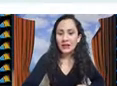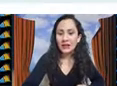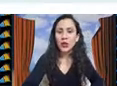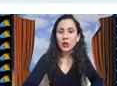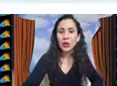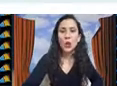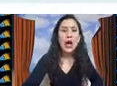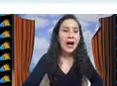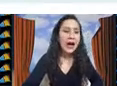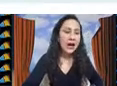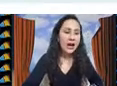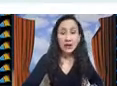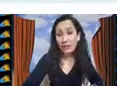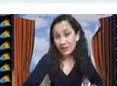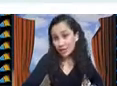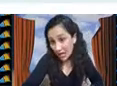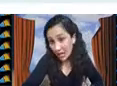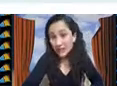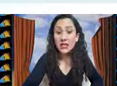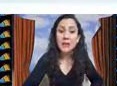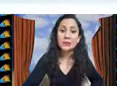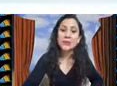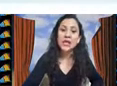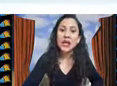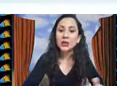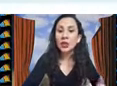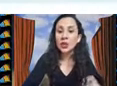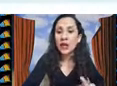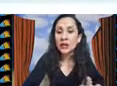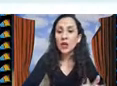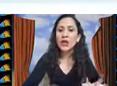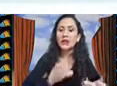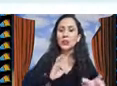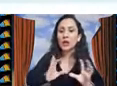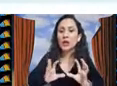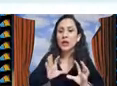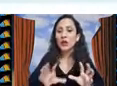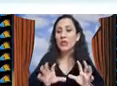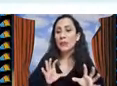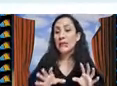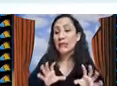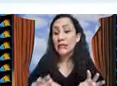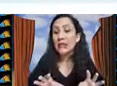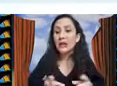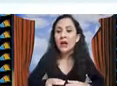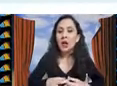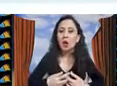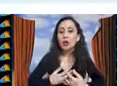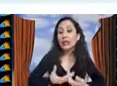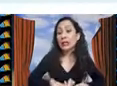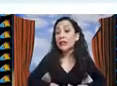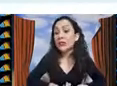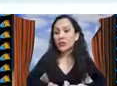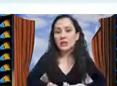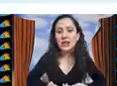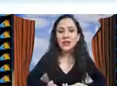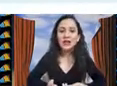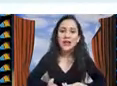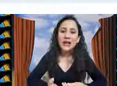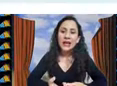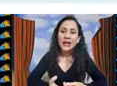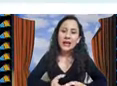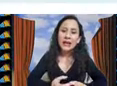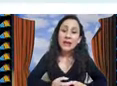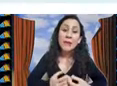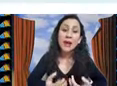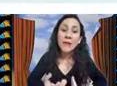calidad en cuanto a eficiencia estos factores pues los vamos a medir con índices